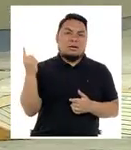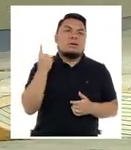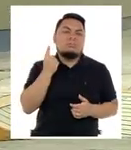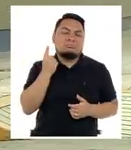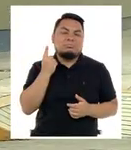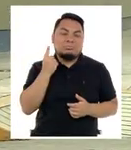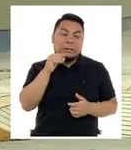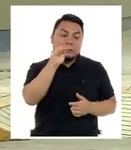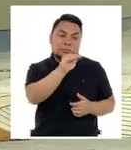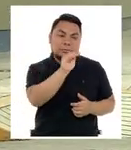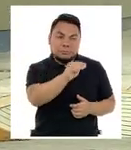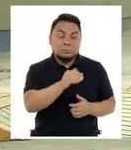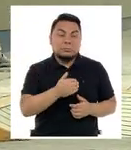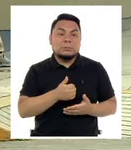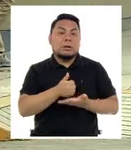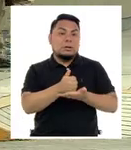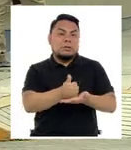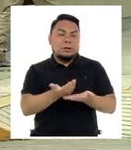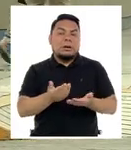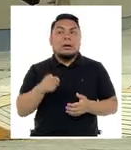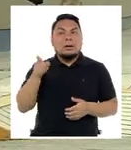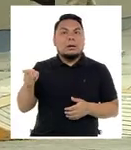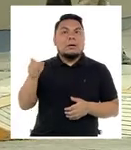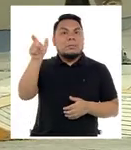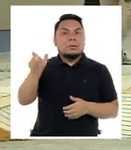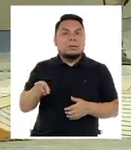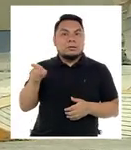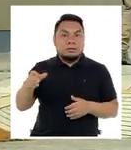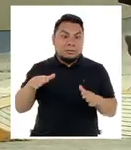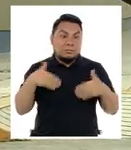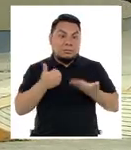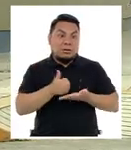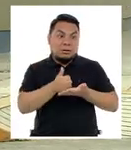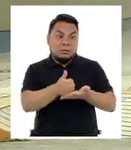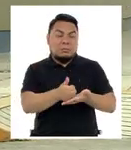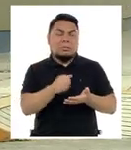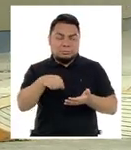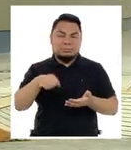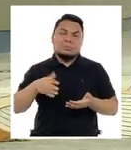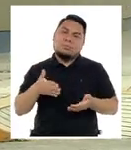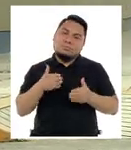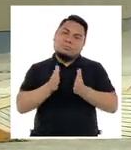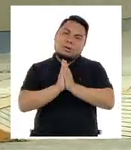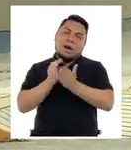¿no? Sí. A, B, por ejemplo, acá viene una persona que me ofrece, ¿me puede hacer pasar?